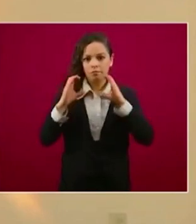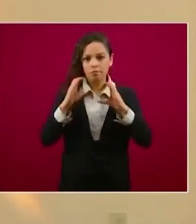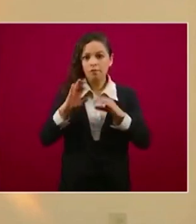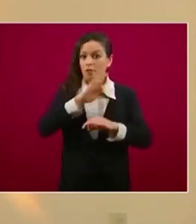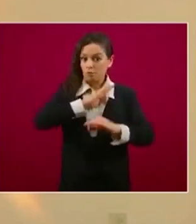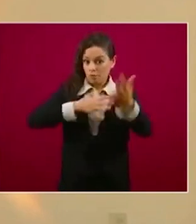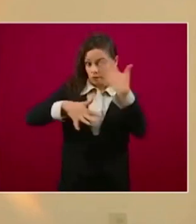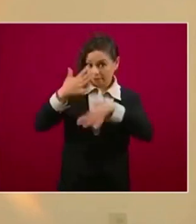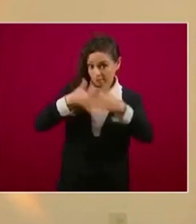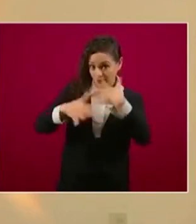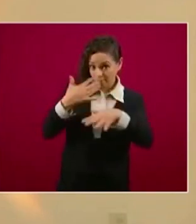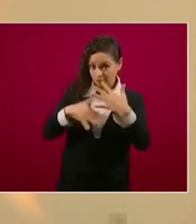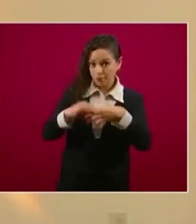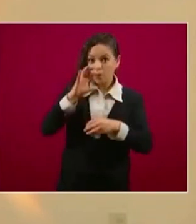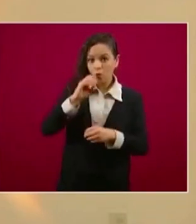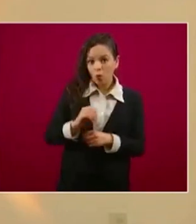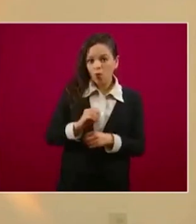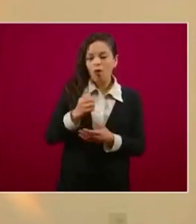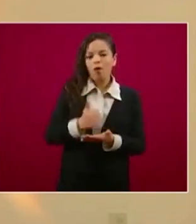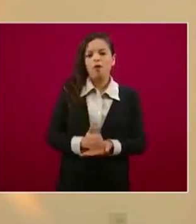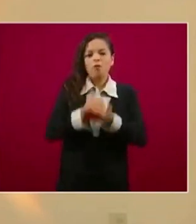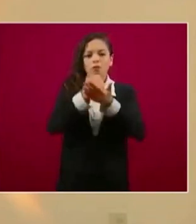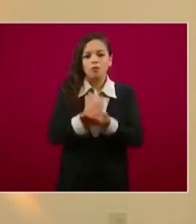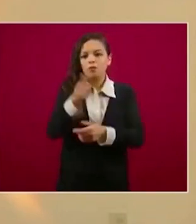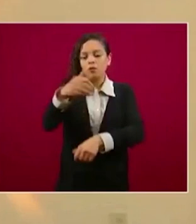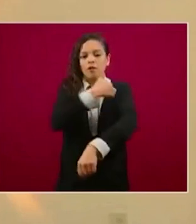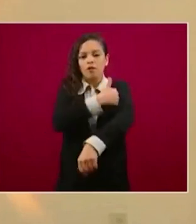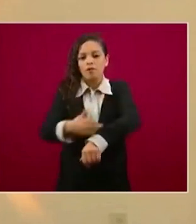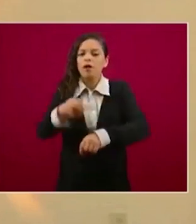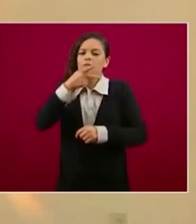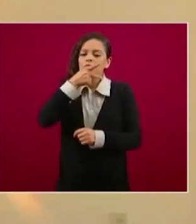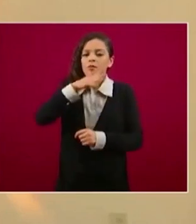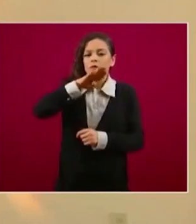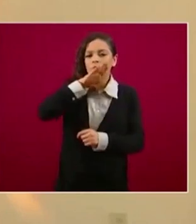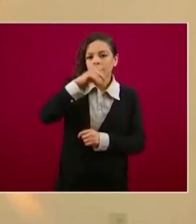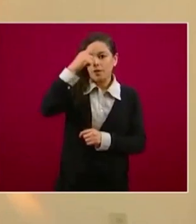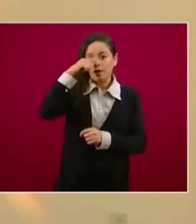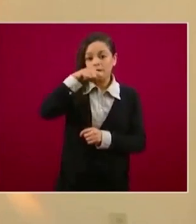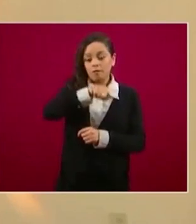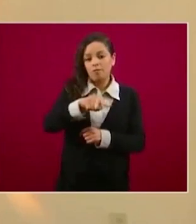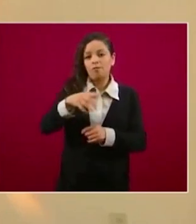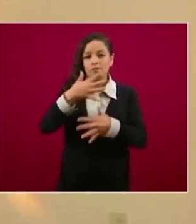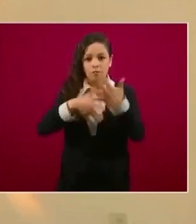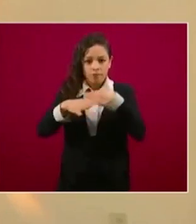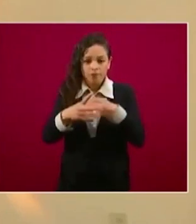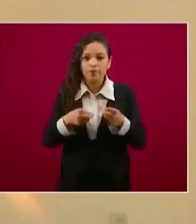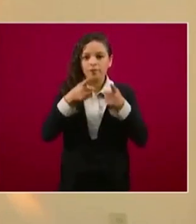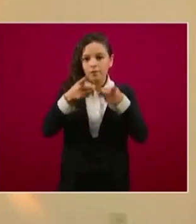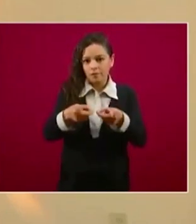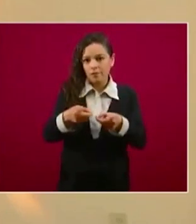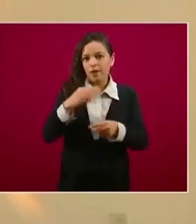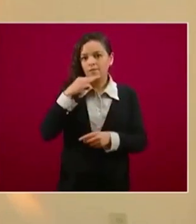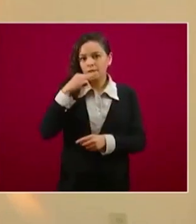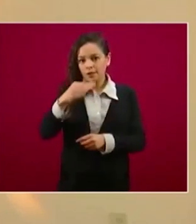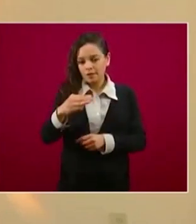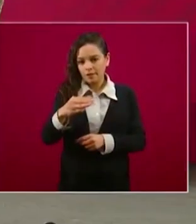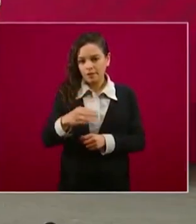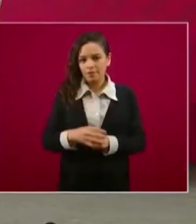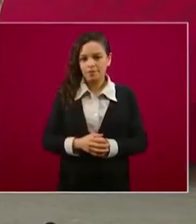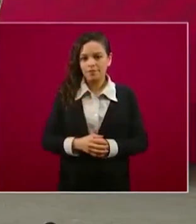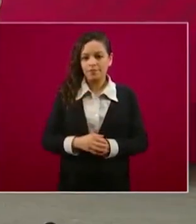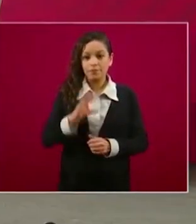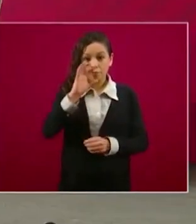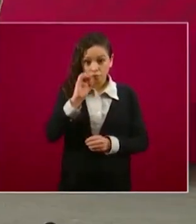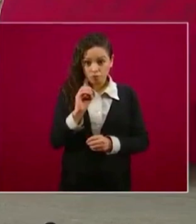señas, puede ser que le pidan ayuda a tus papás o mamá a que te transmitan el mensaje, o sencillamente se apartan un poco,